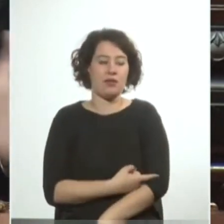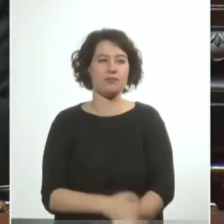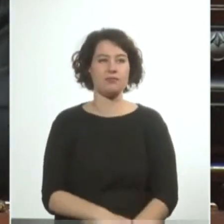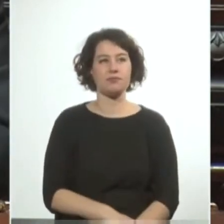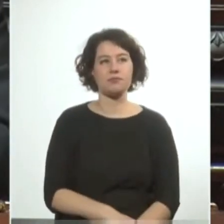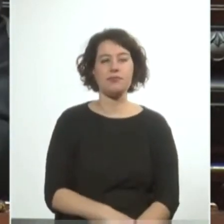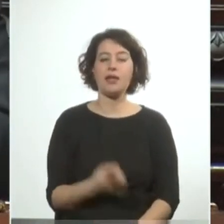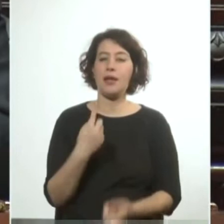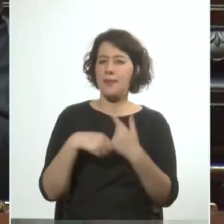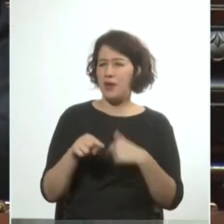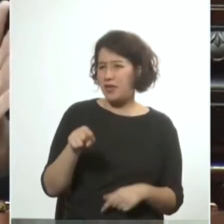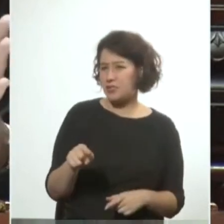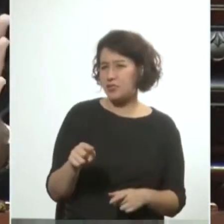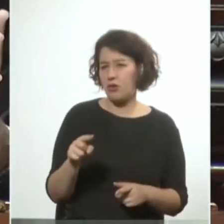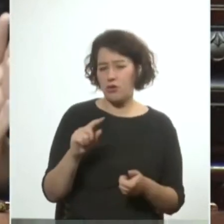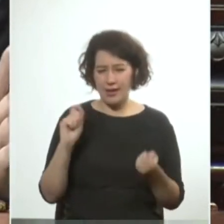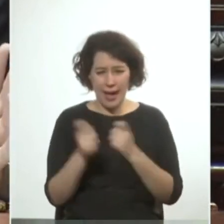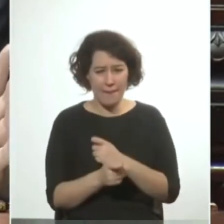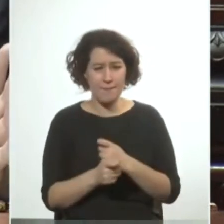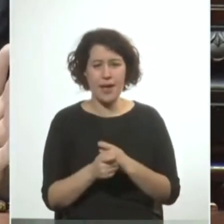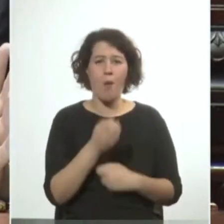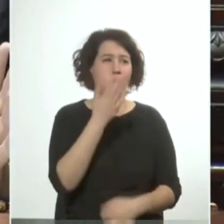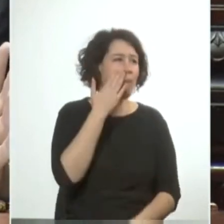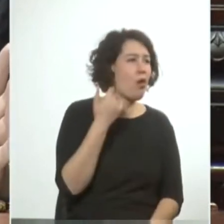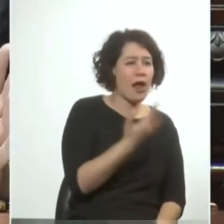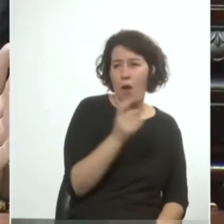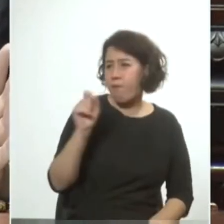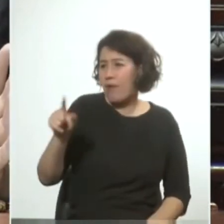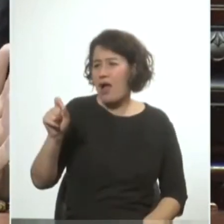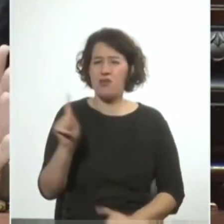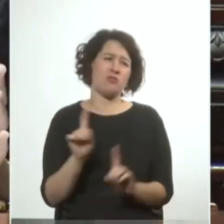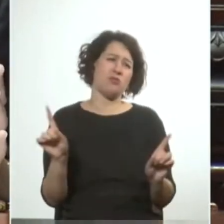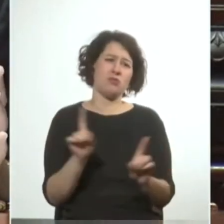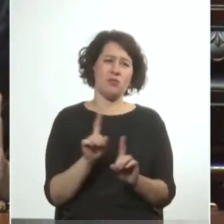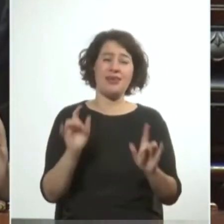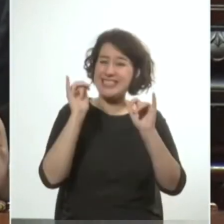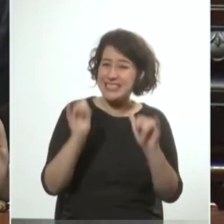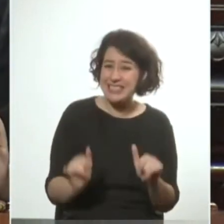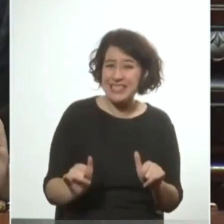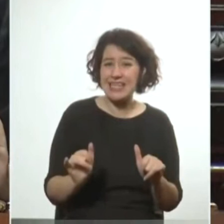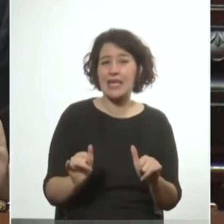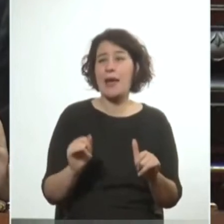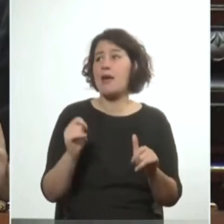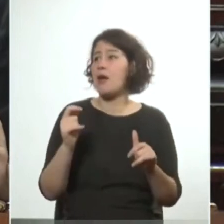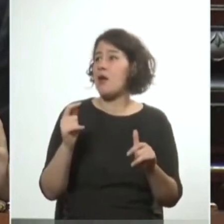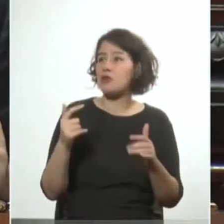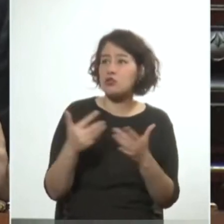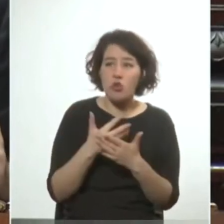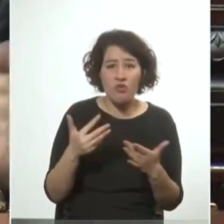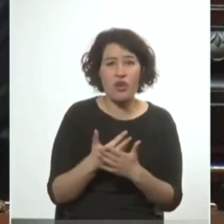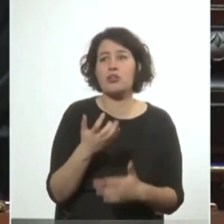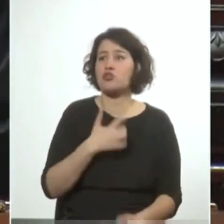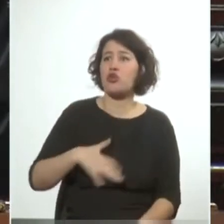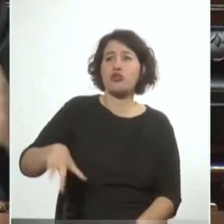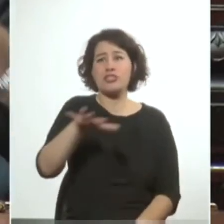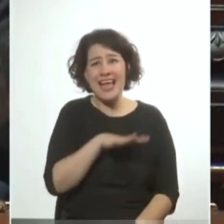pero eso no nos convierte en buenos y malos que hubieron costos sociales incalificables